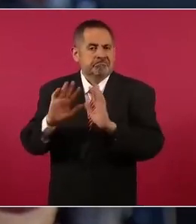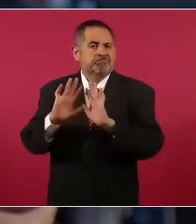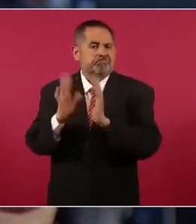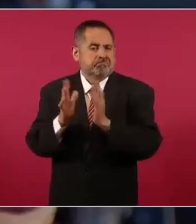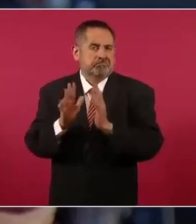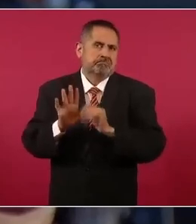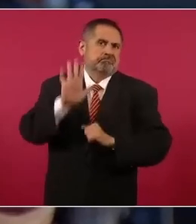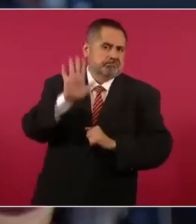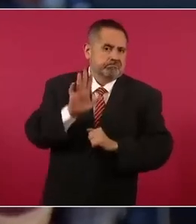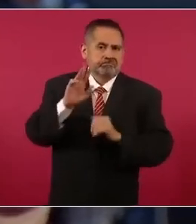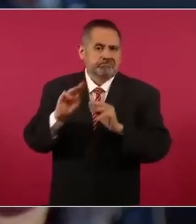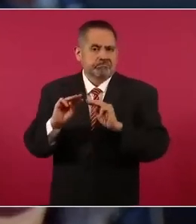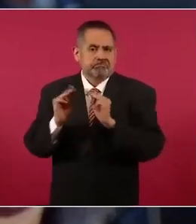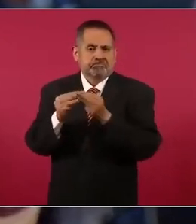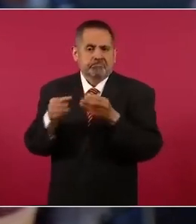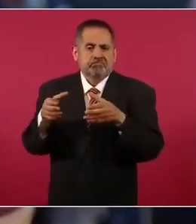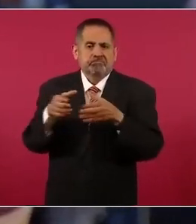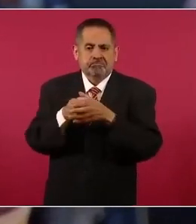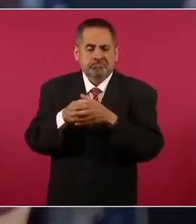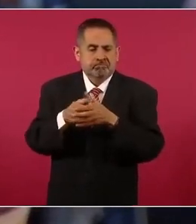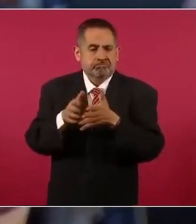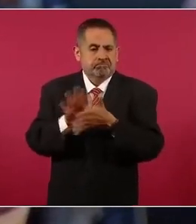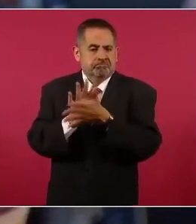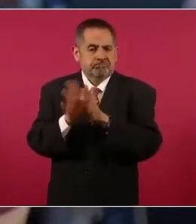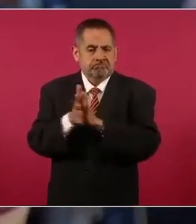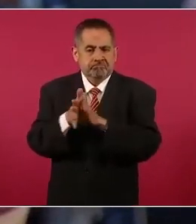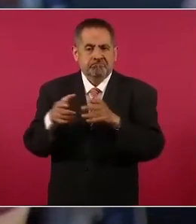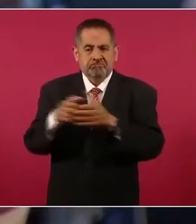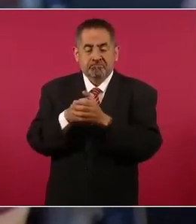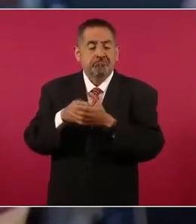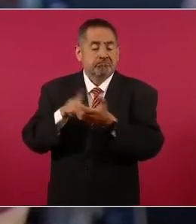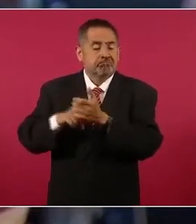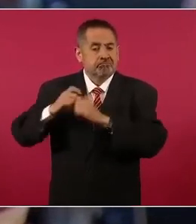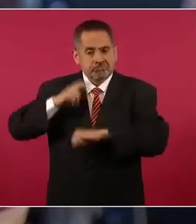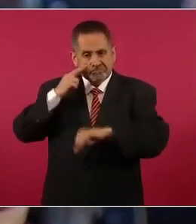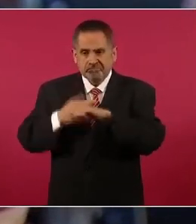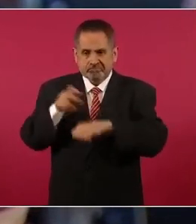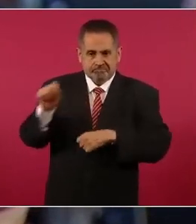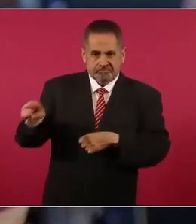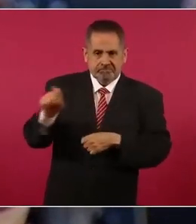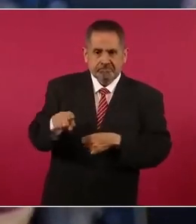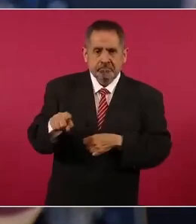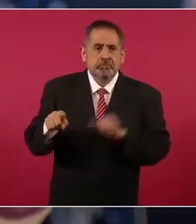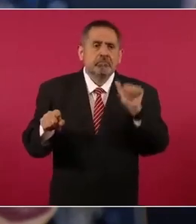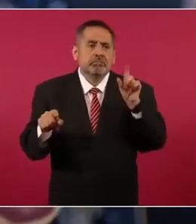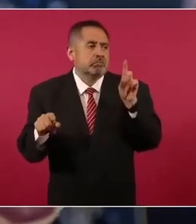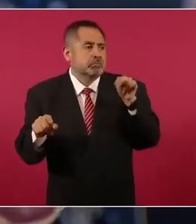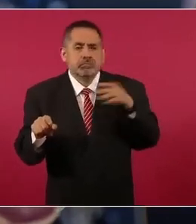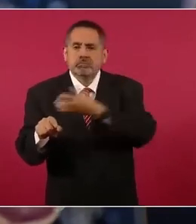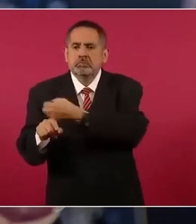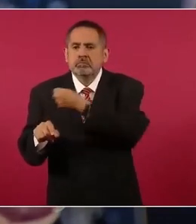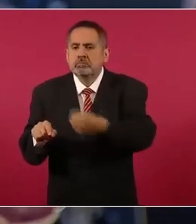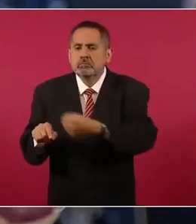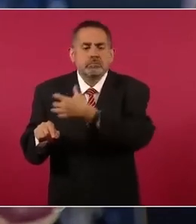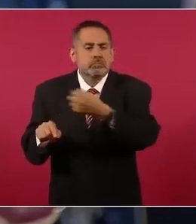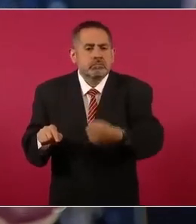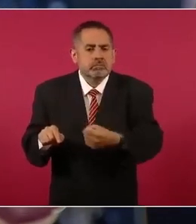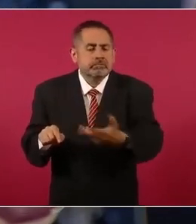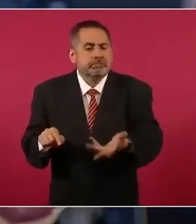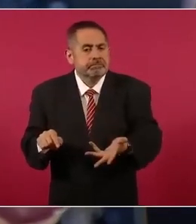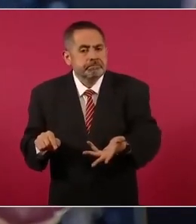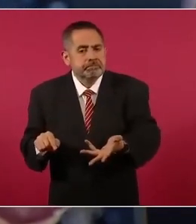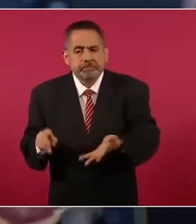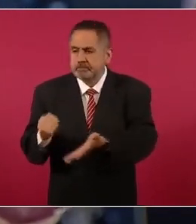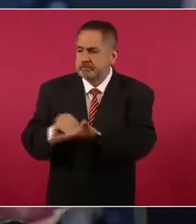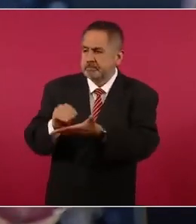se presume, con un grupo criminal, un cártel. Y lo que mencionan es que de alguna manera ellos han